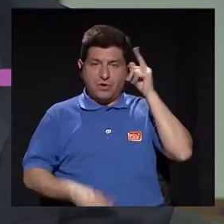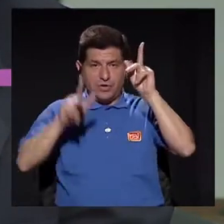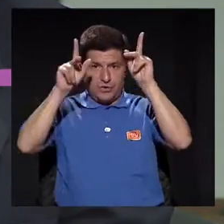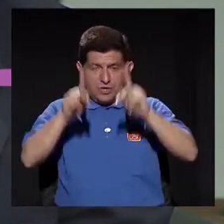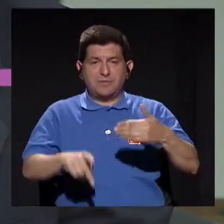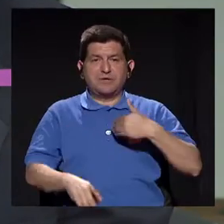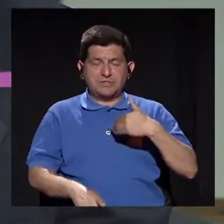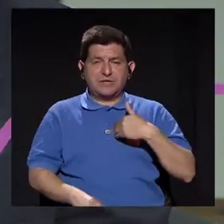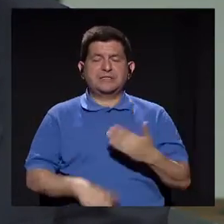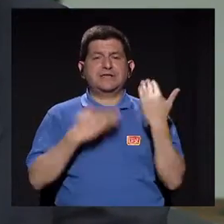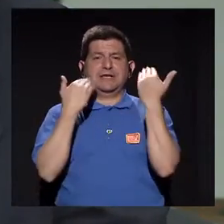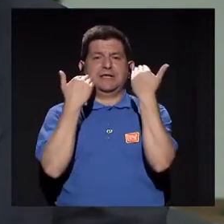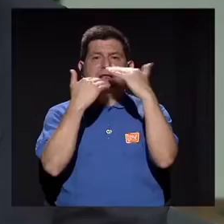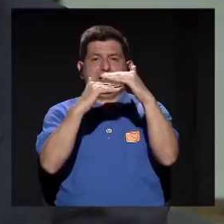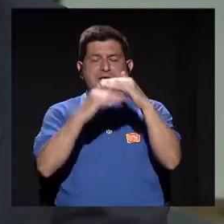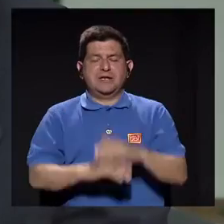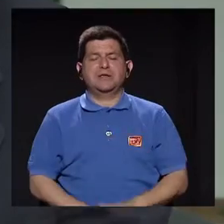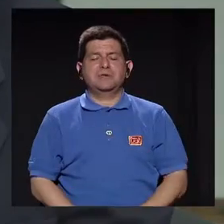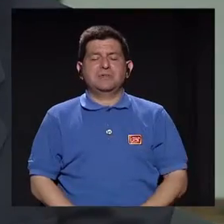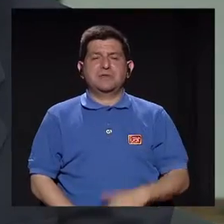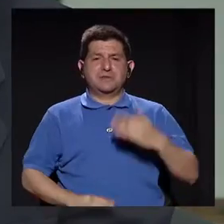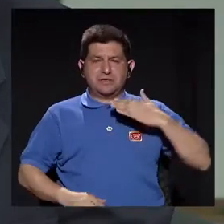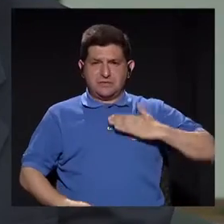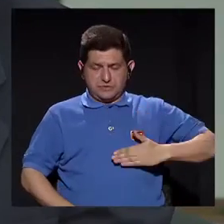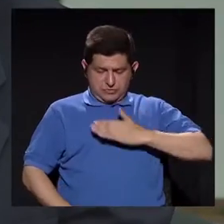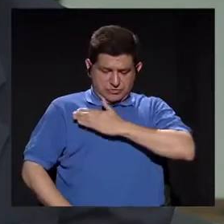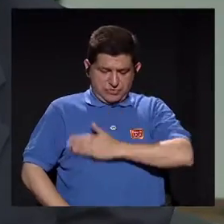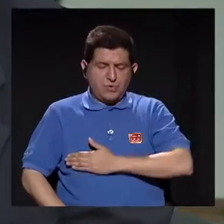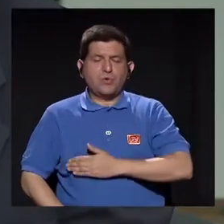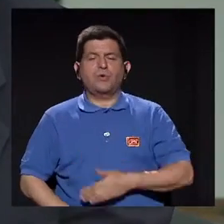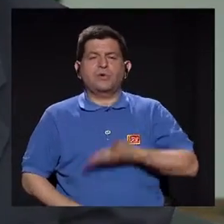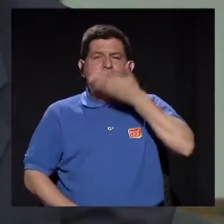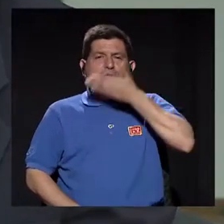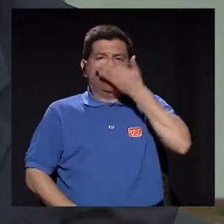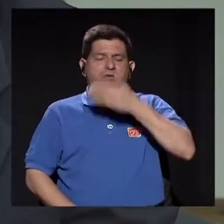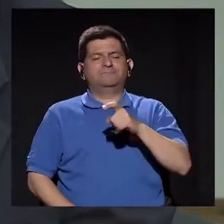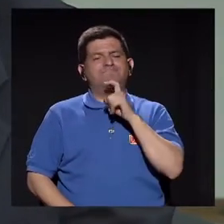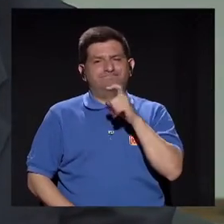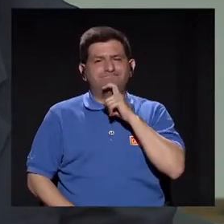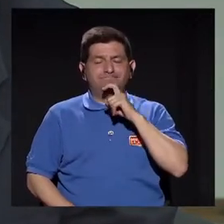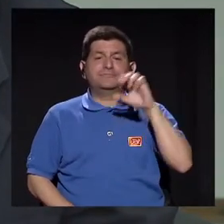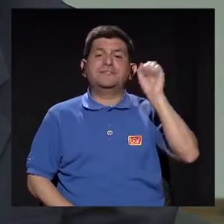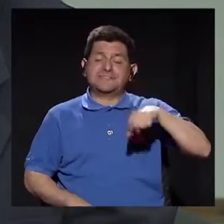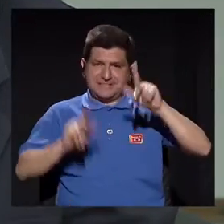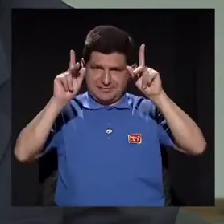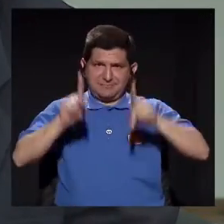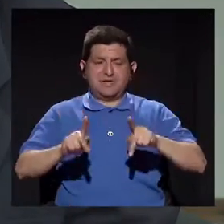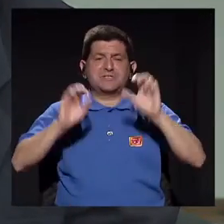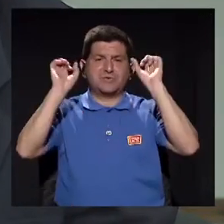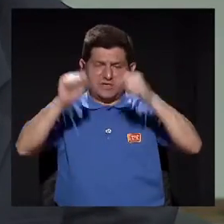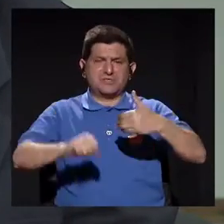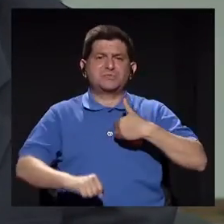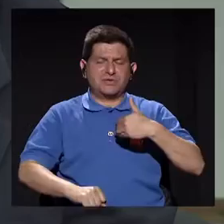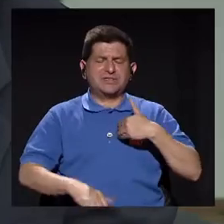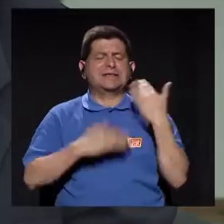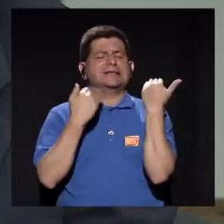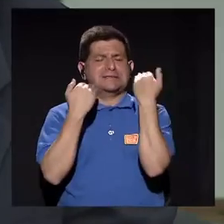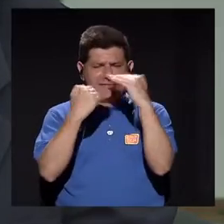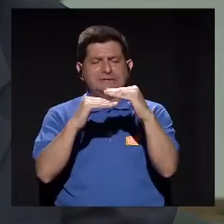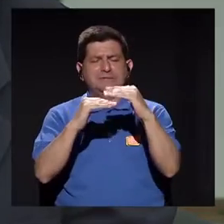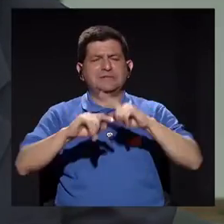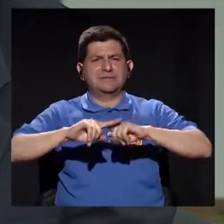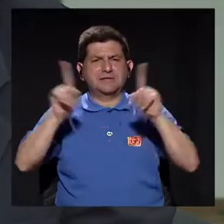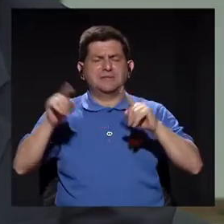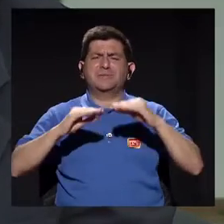si esa persona tiene una restricción pulmonar nos va a ser mucho más difícil, de tal manera que sí hay pacientes que pueden tener una